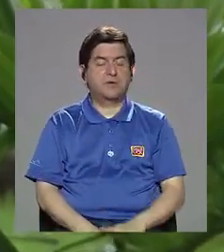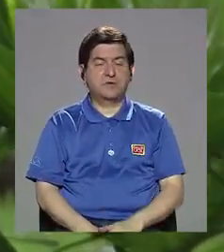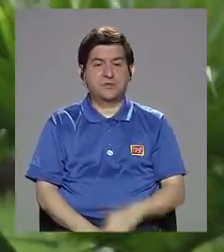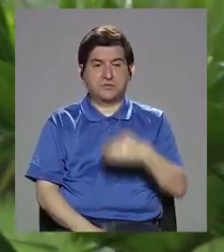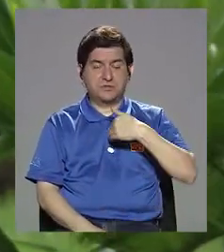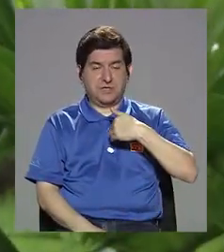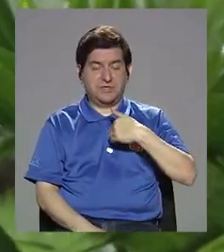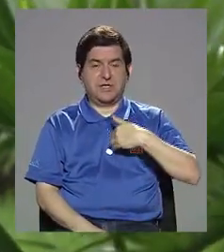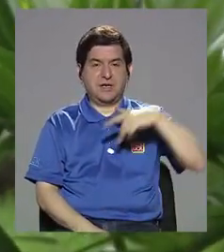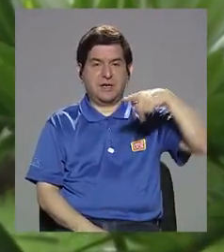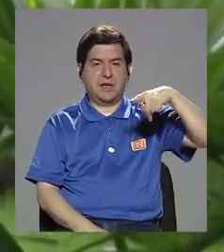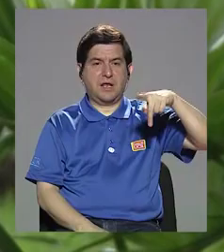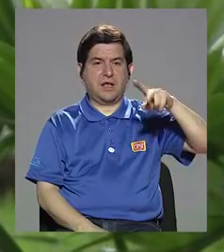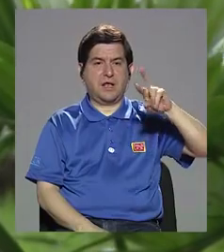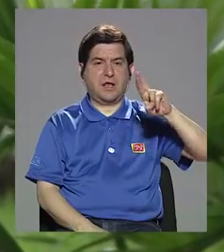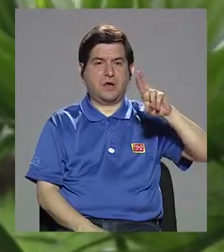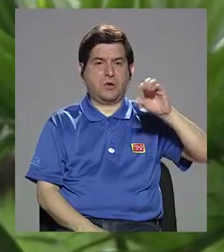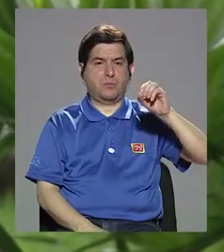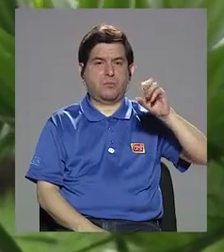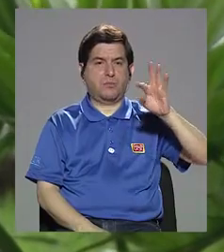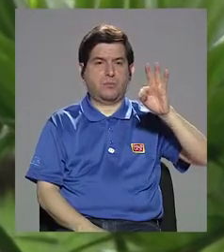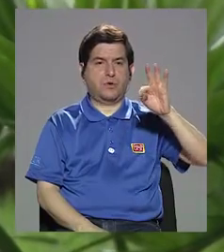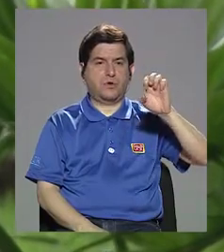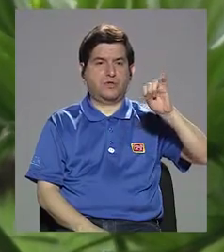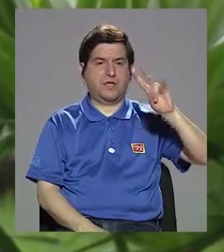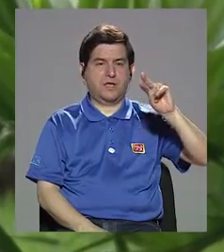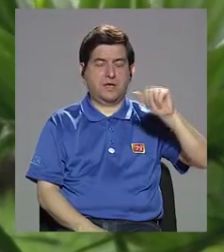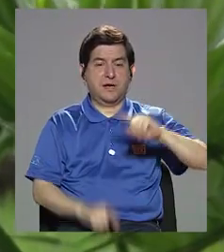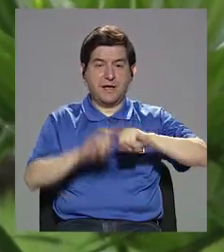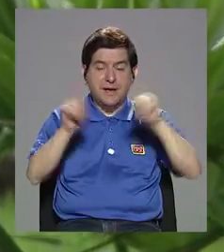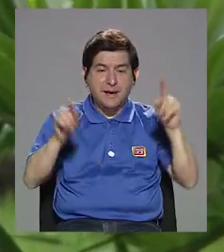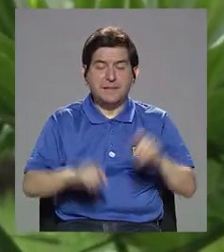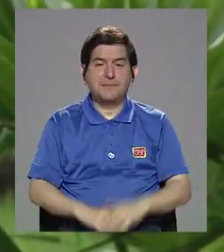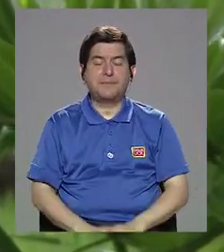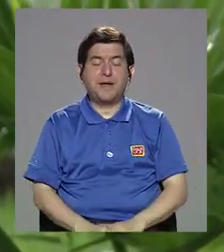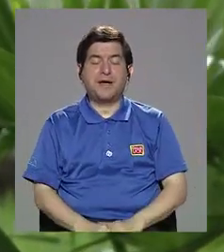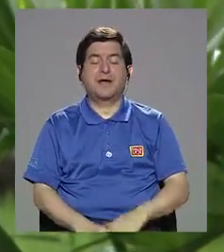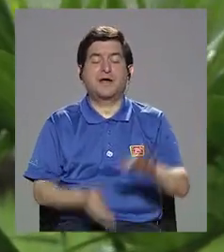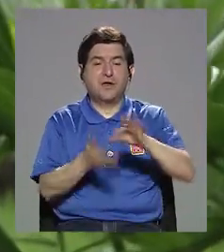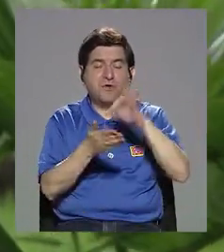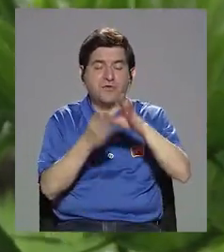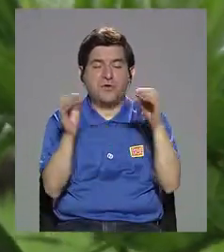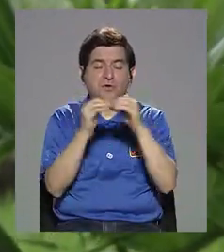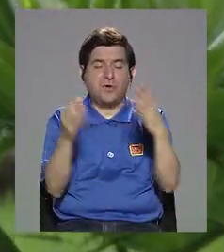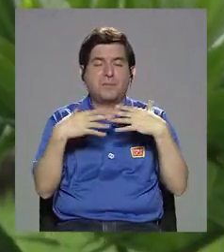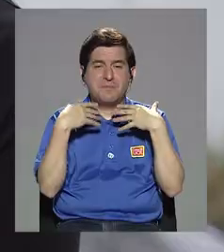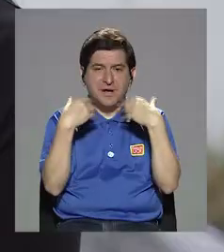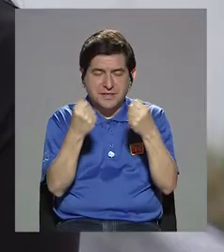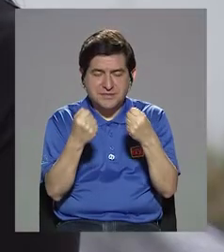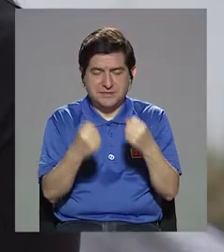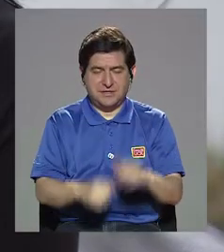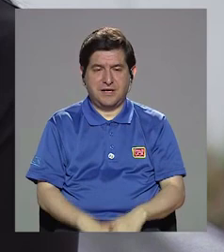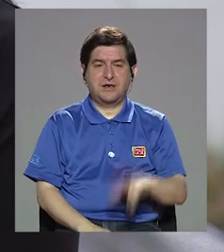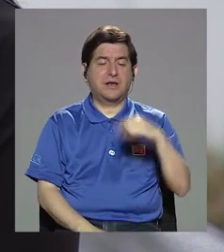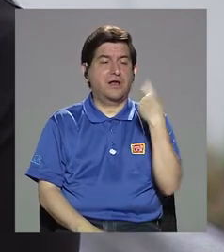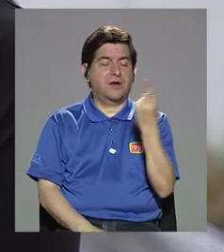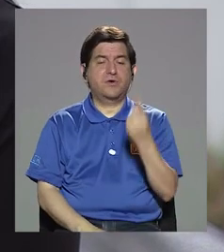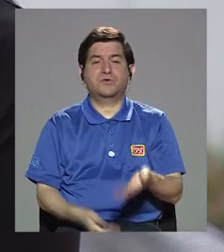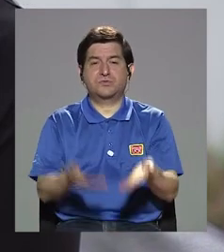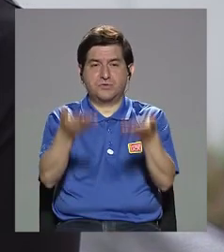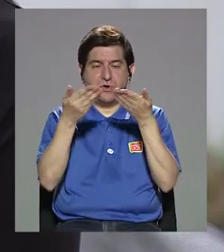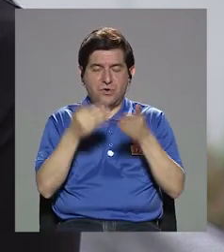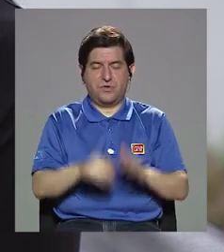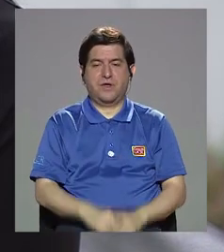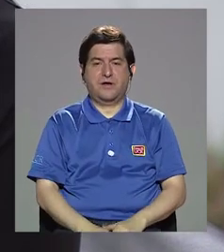fuente de proteína, pero los frijoles se consideran una fuente saludable de proteína, porque no